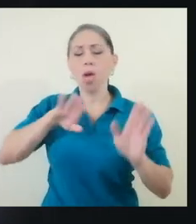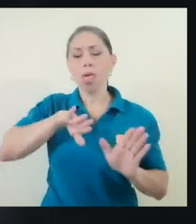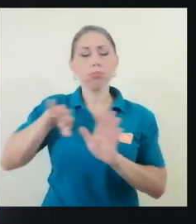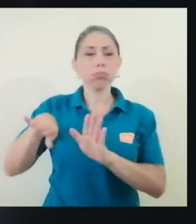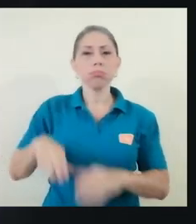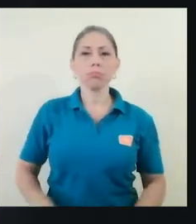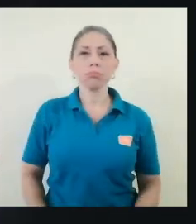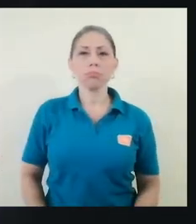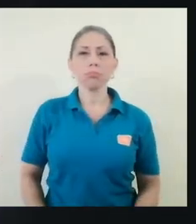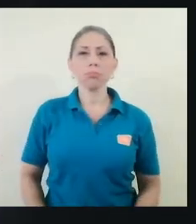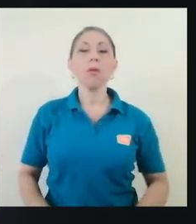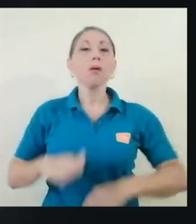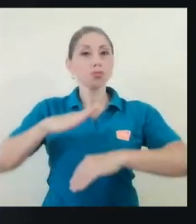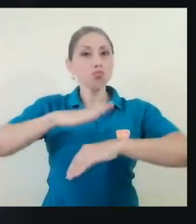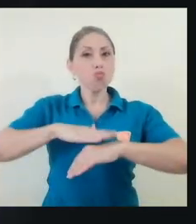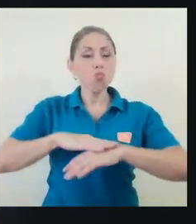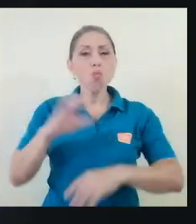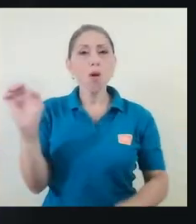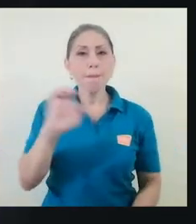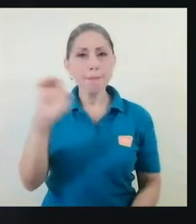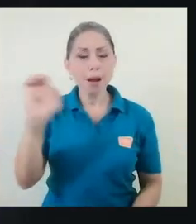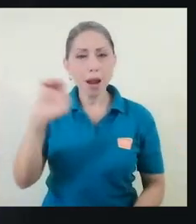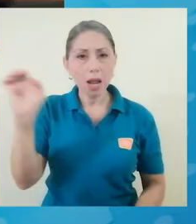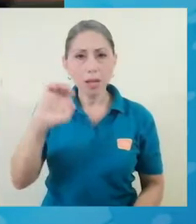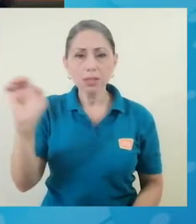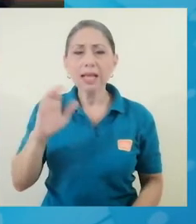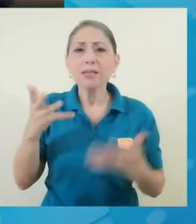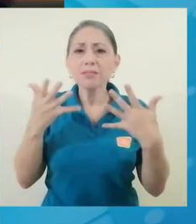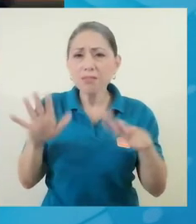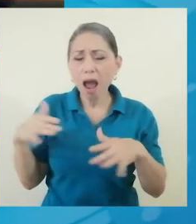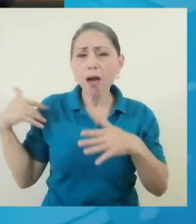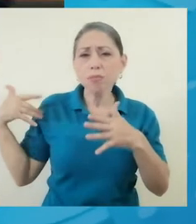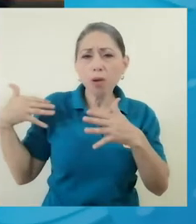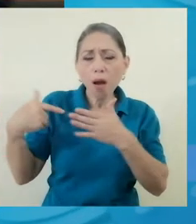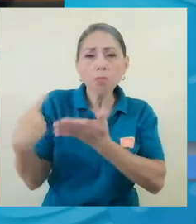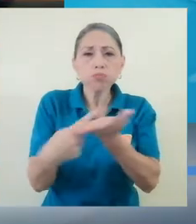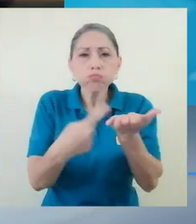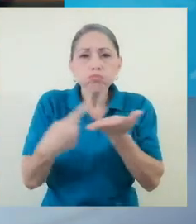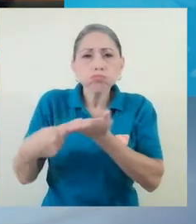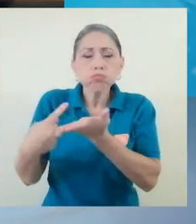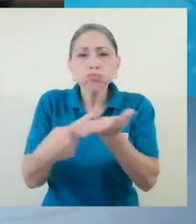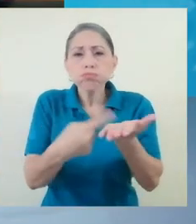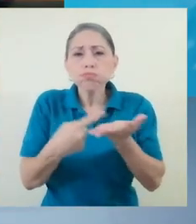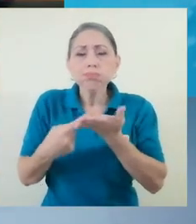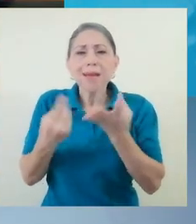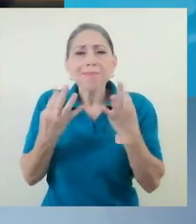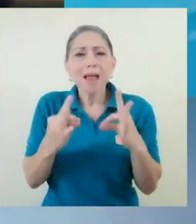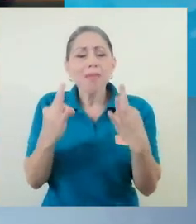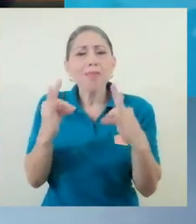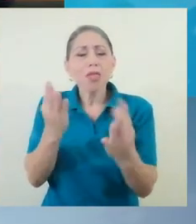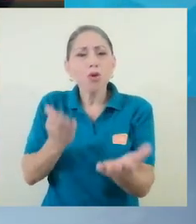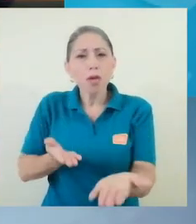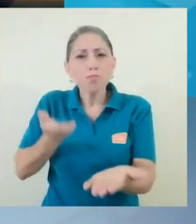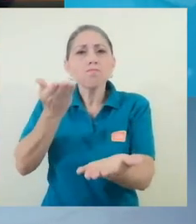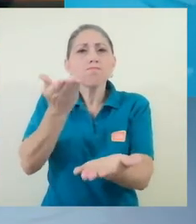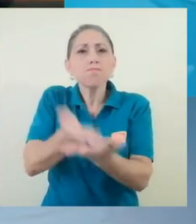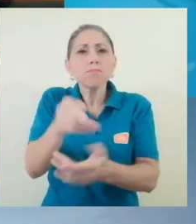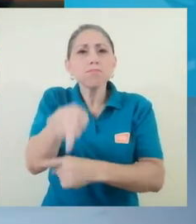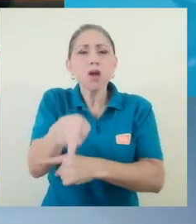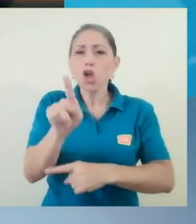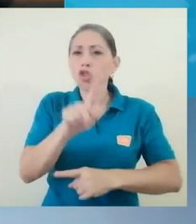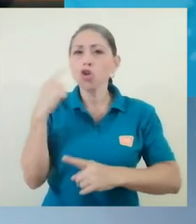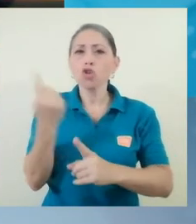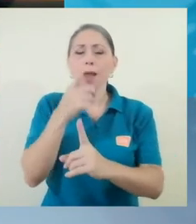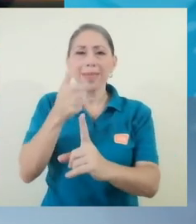En cuanto a emergencias, hemos venido discutiendo y tratando de posicionar que no solo el impacto es